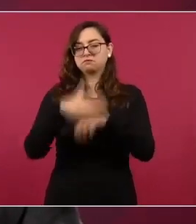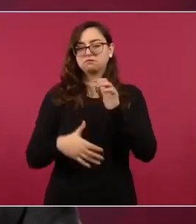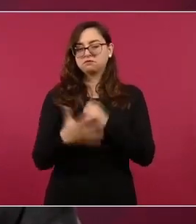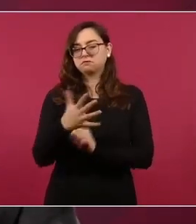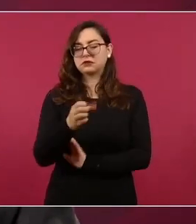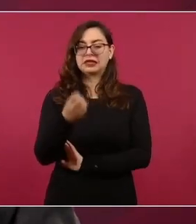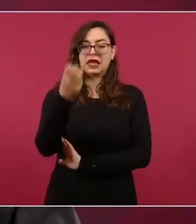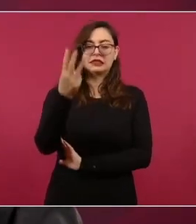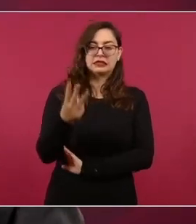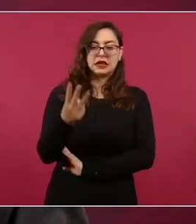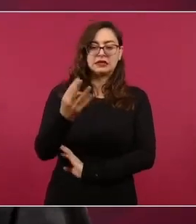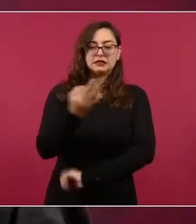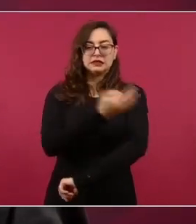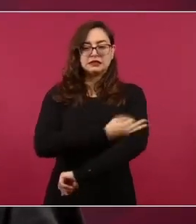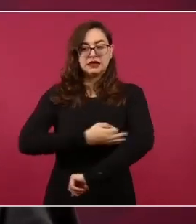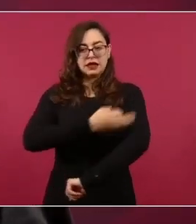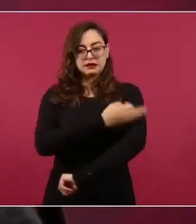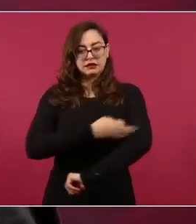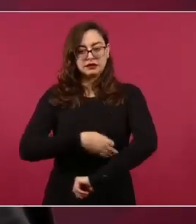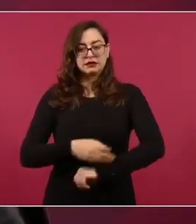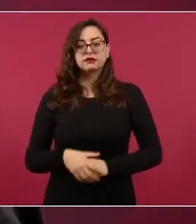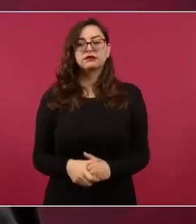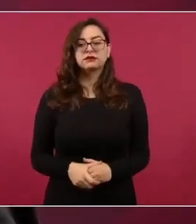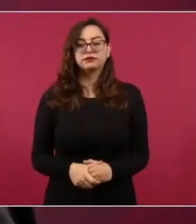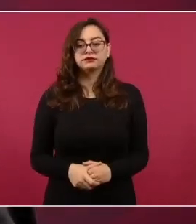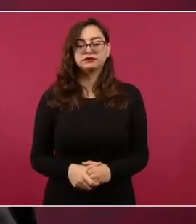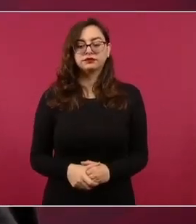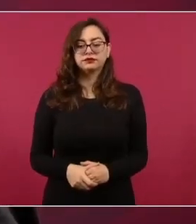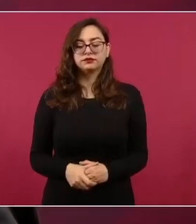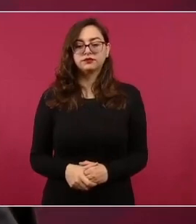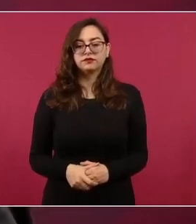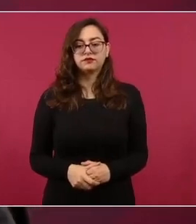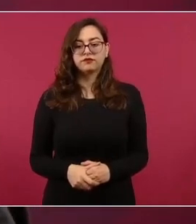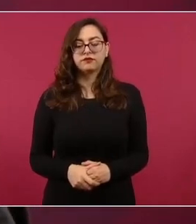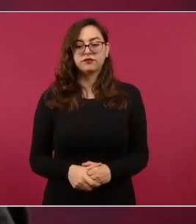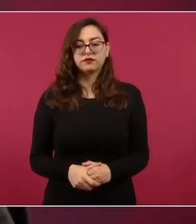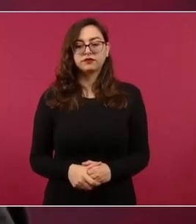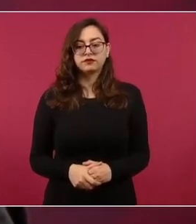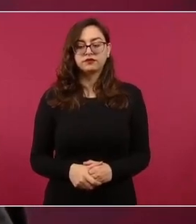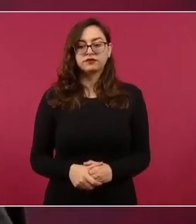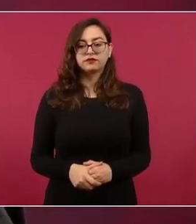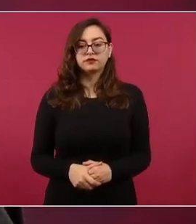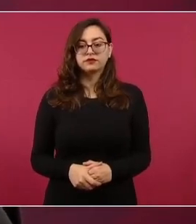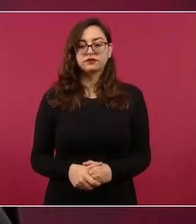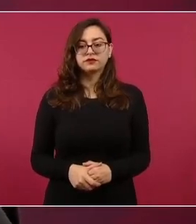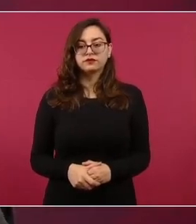y por lo tanto